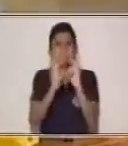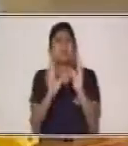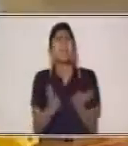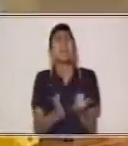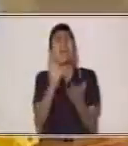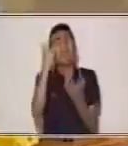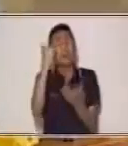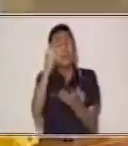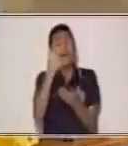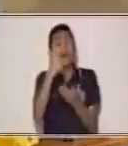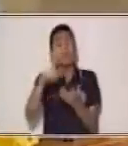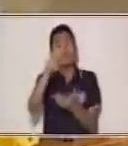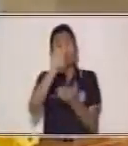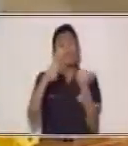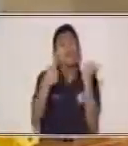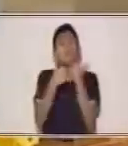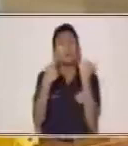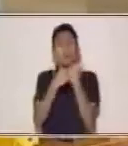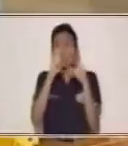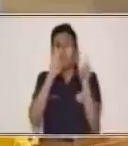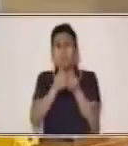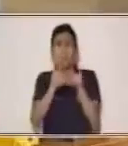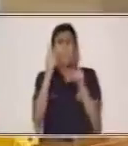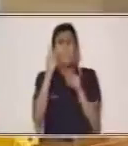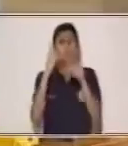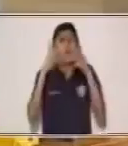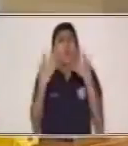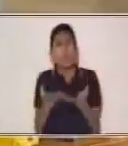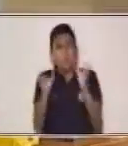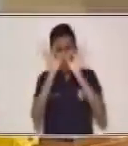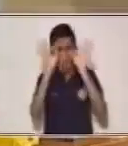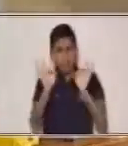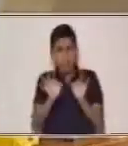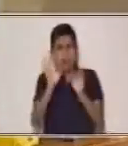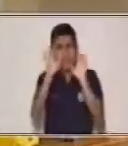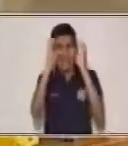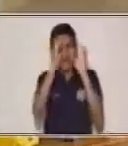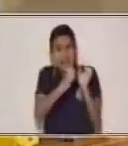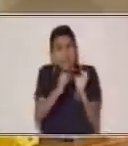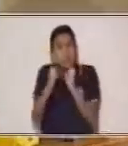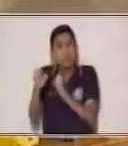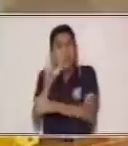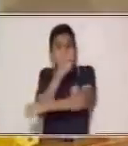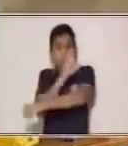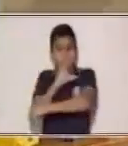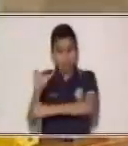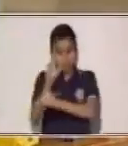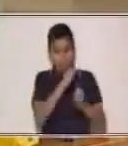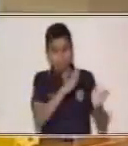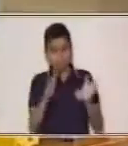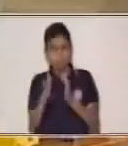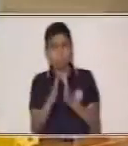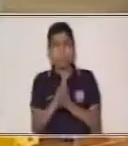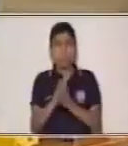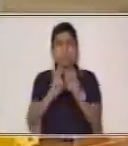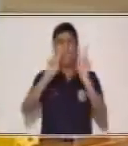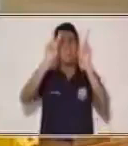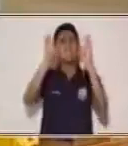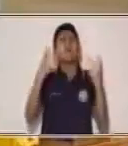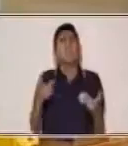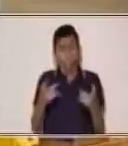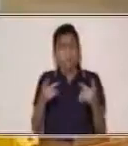porque este nos va a servir para poder ver las partes del mismo. El cuento se llama El Mono